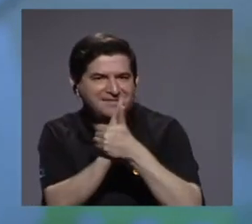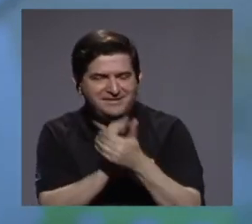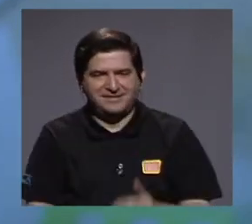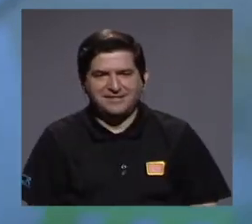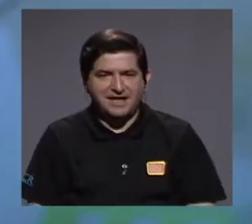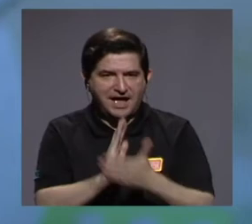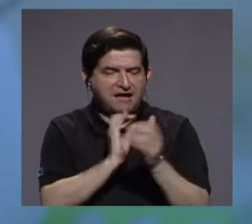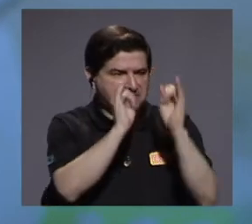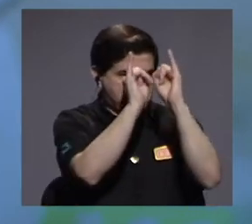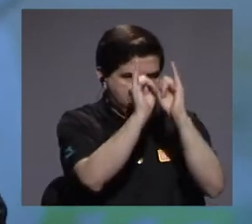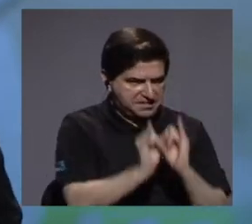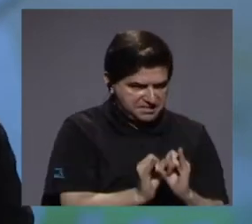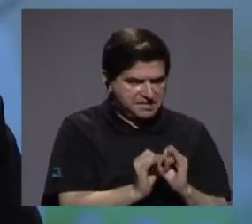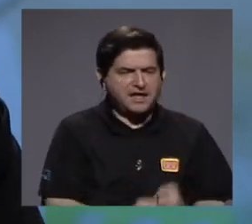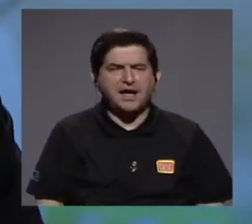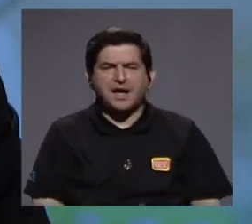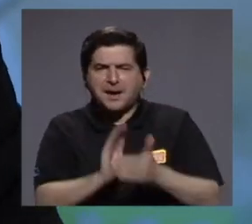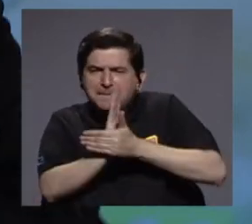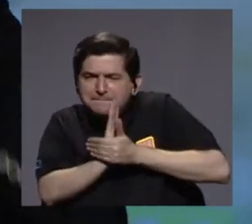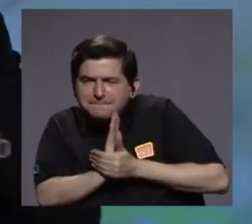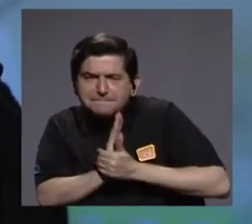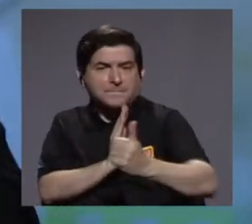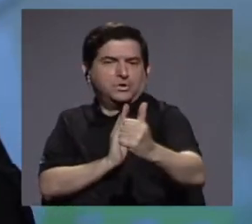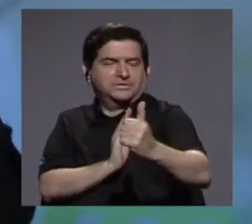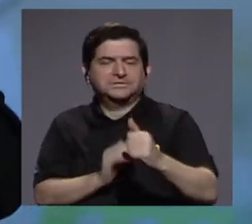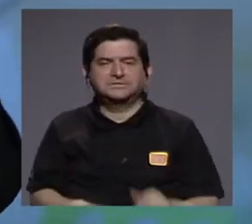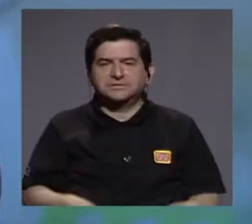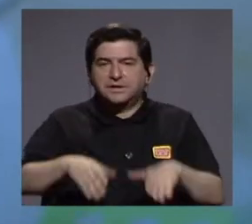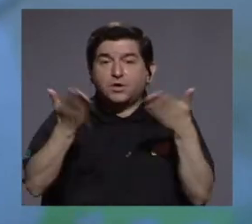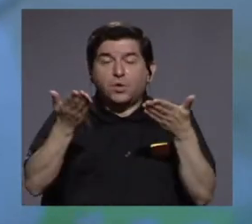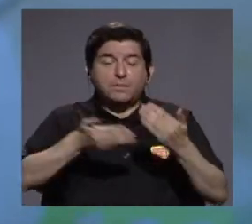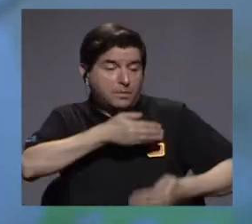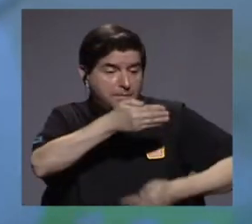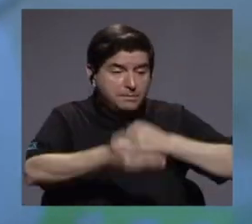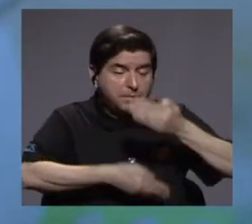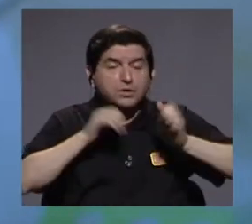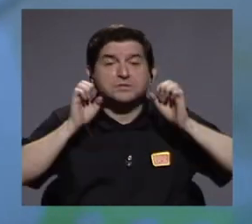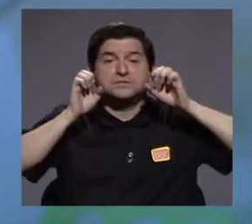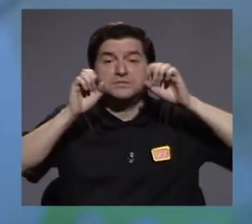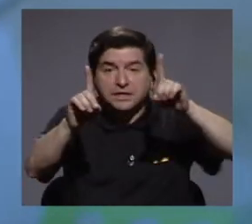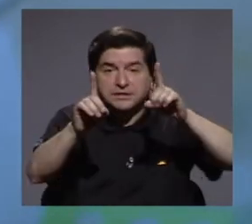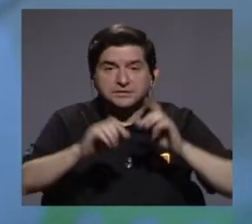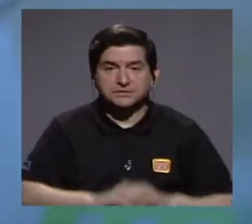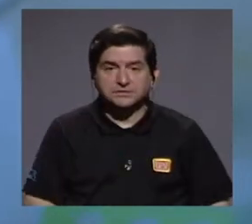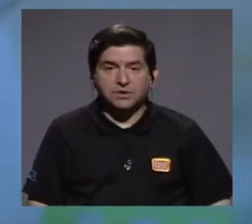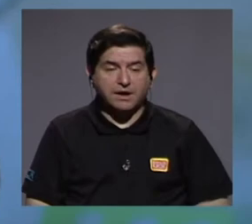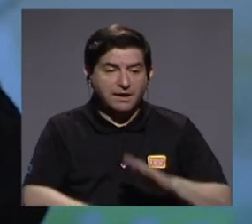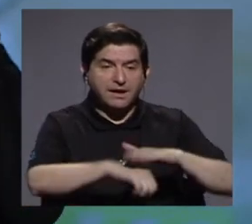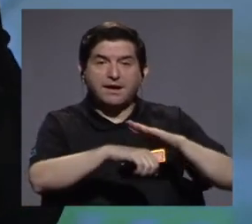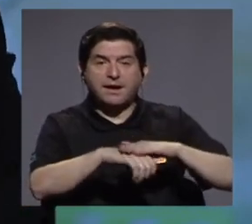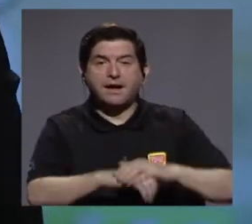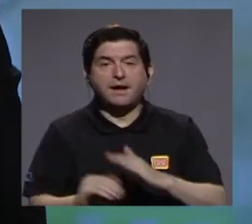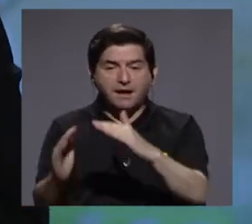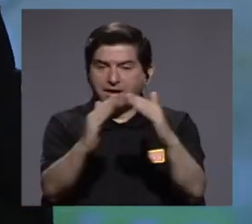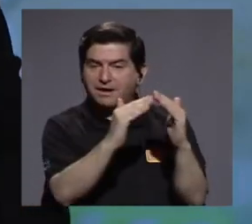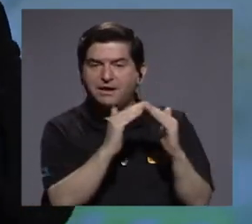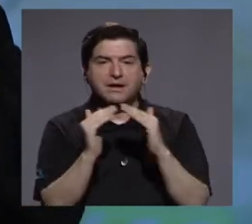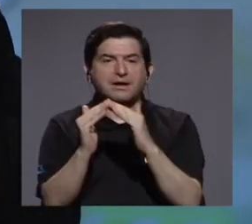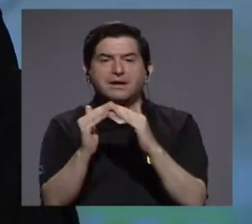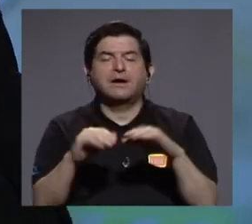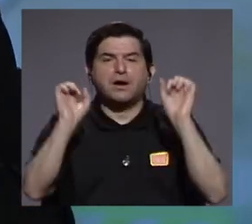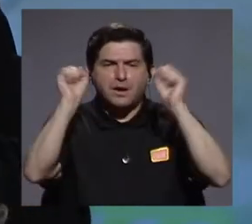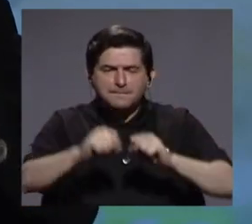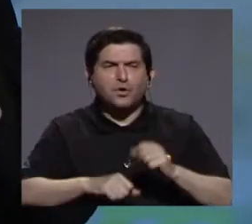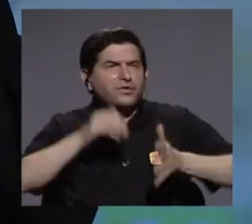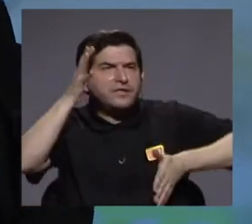talento individual que potenciado a través de los procesos de educación genera una colectividad para